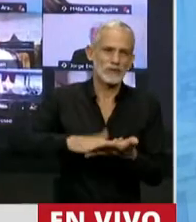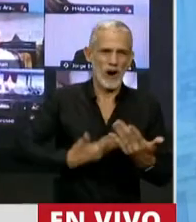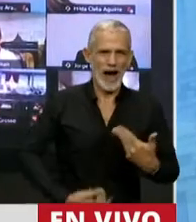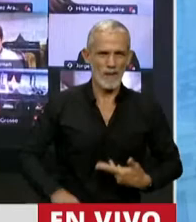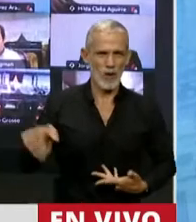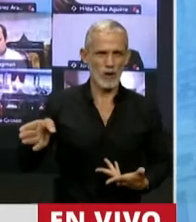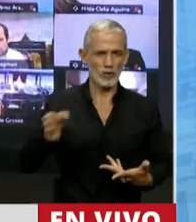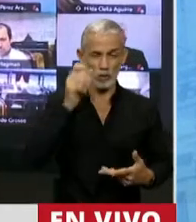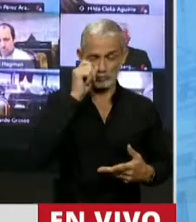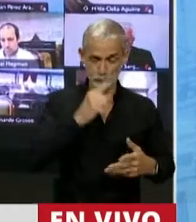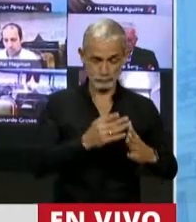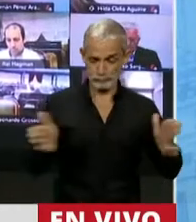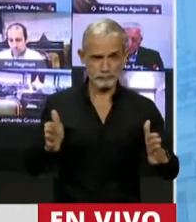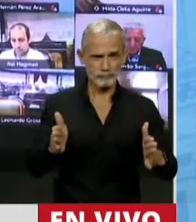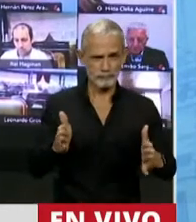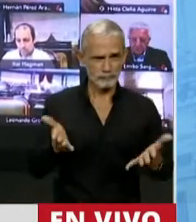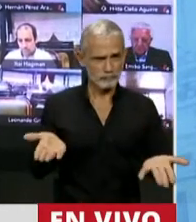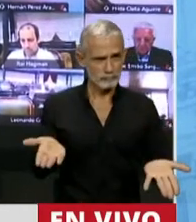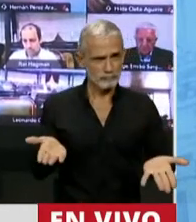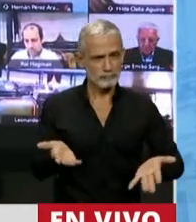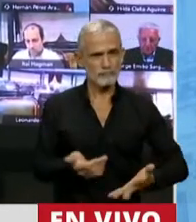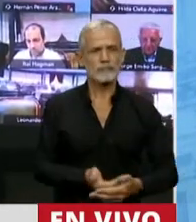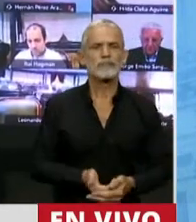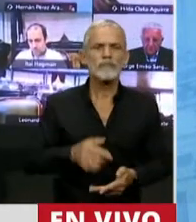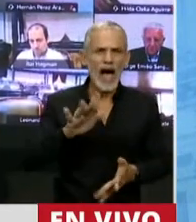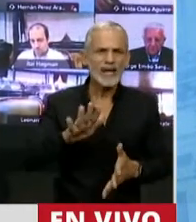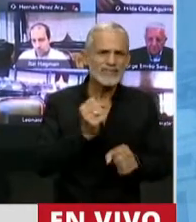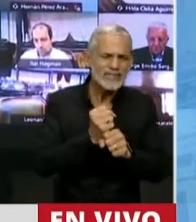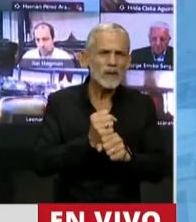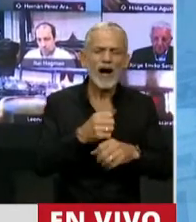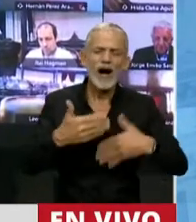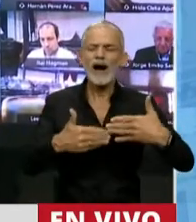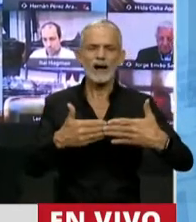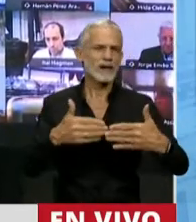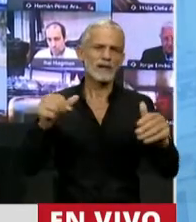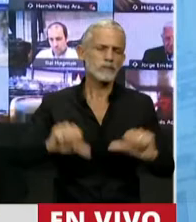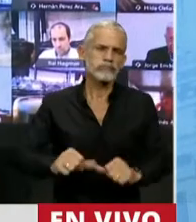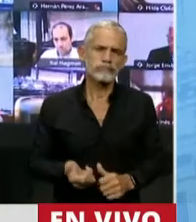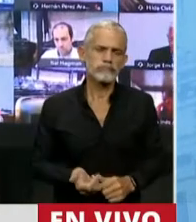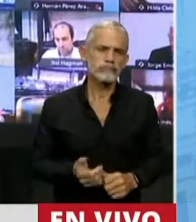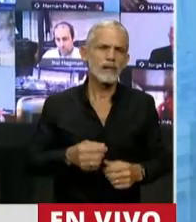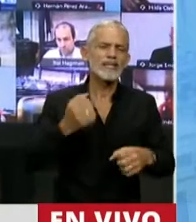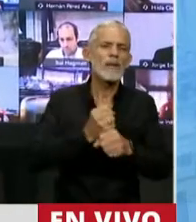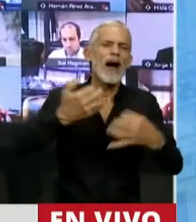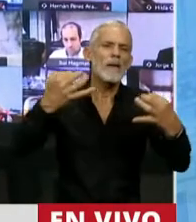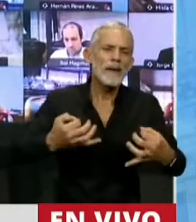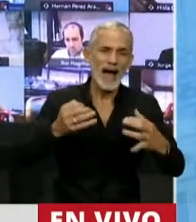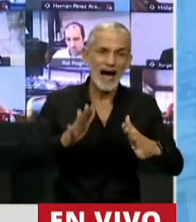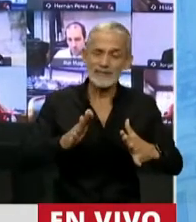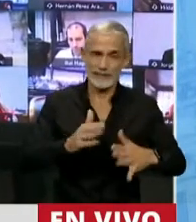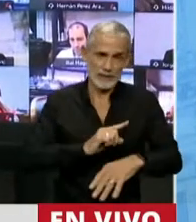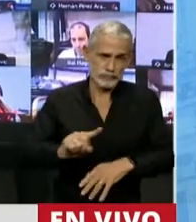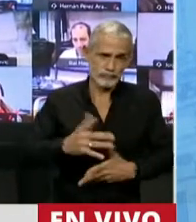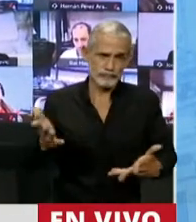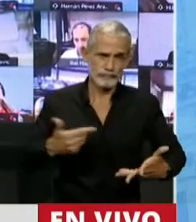Una rapidez sorprendente. Así no se puede trabajar, así no se puede trabajar con seriedad, con la seriedad que